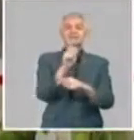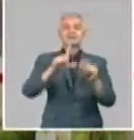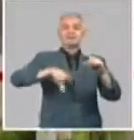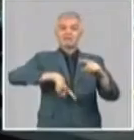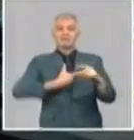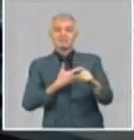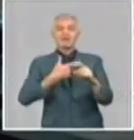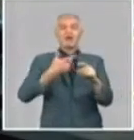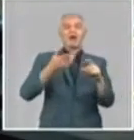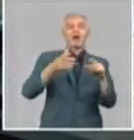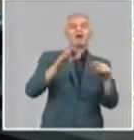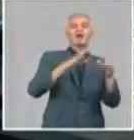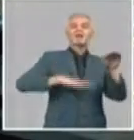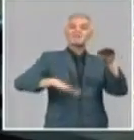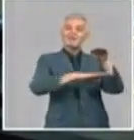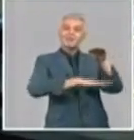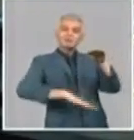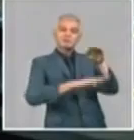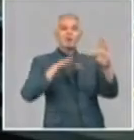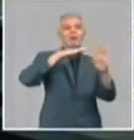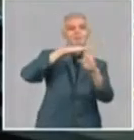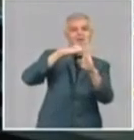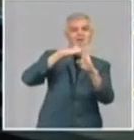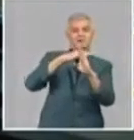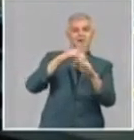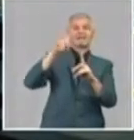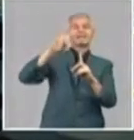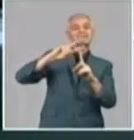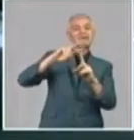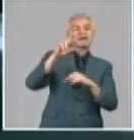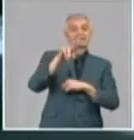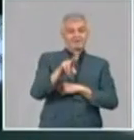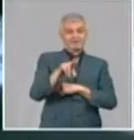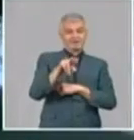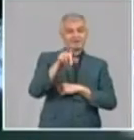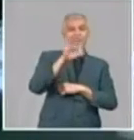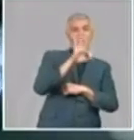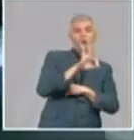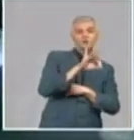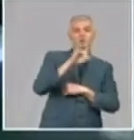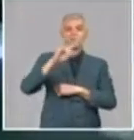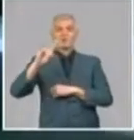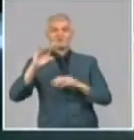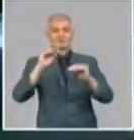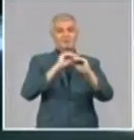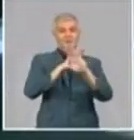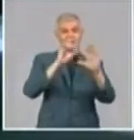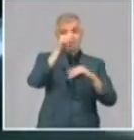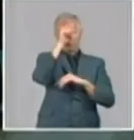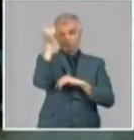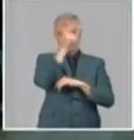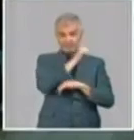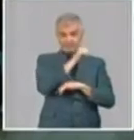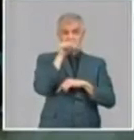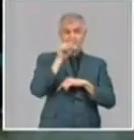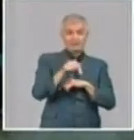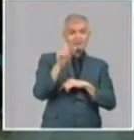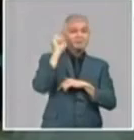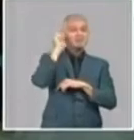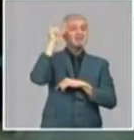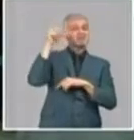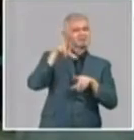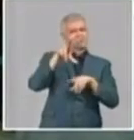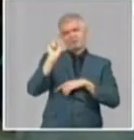y medio por el canal Tele Rebelde de lunes a domingo de 8 a 9 de la mañana. Es una experiencia nueva para estudiantes y